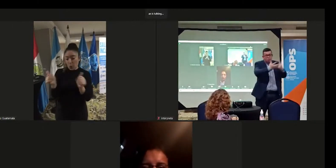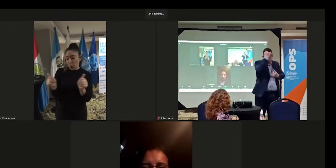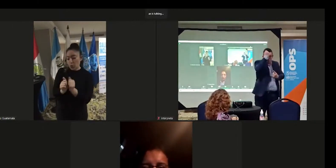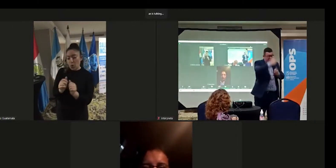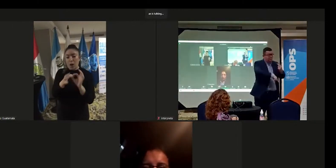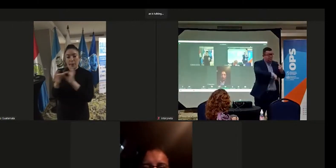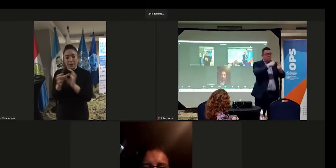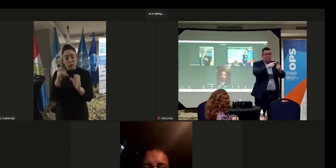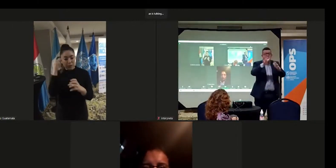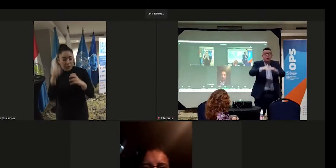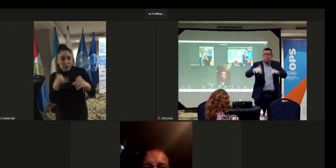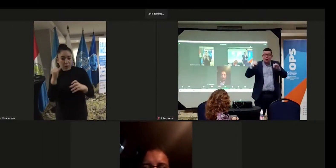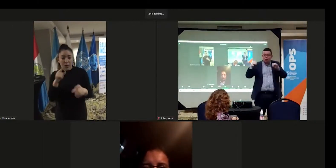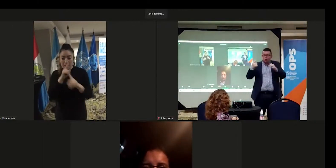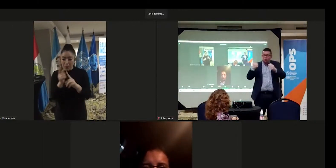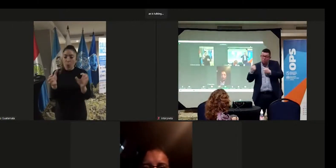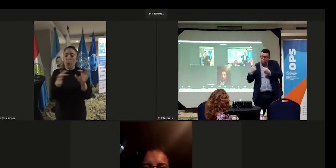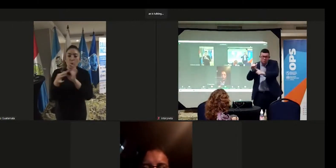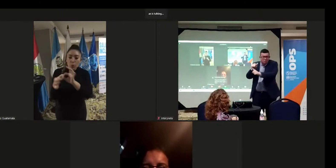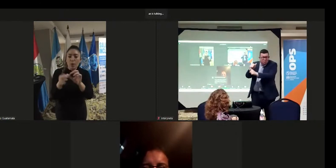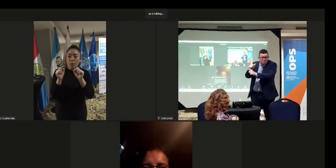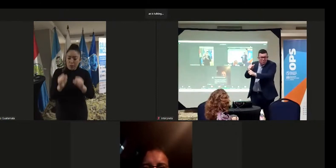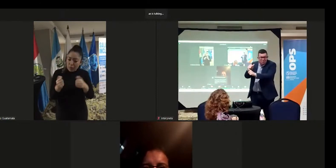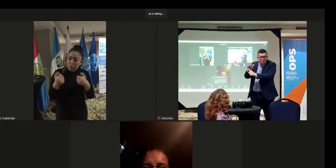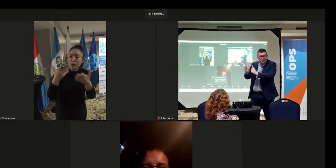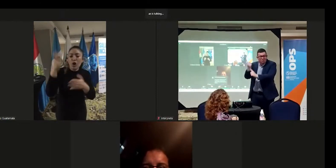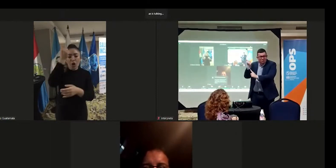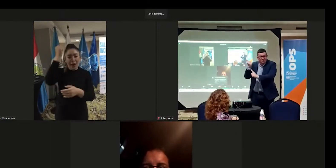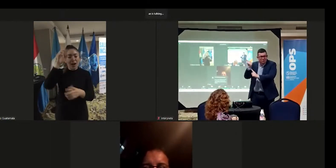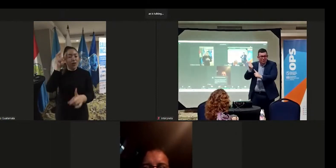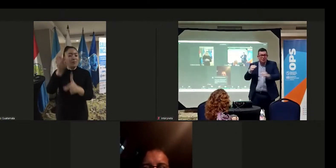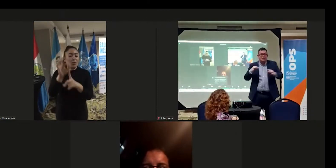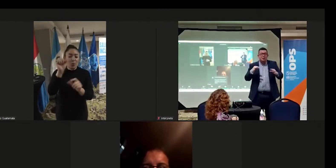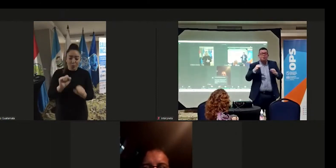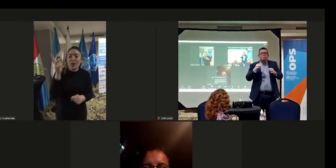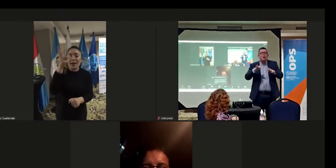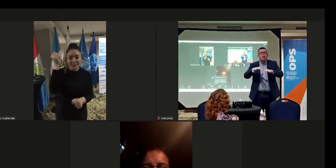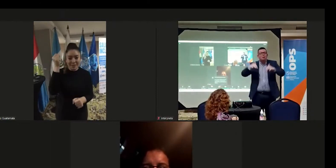internacional, junto con estas organizaciones, logremos el objetivo que queremos alcanzar.